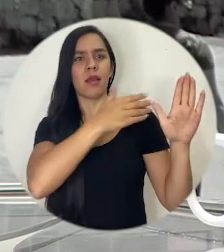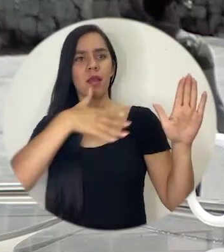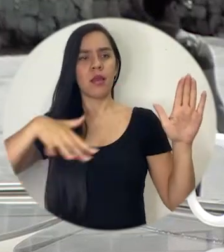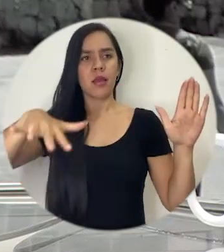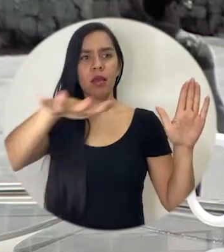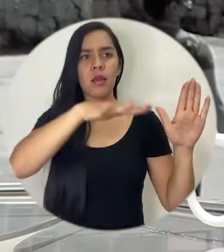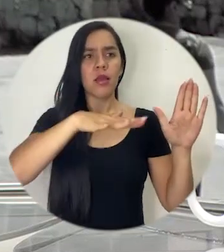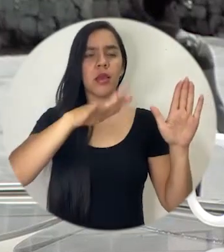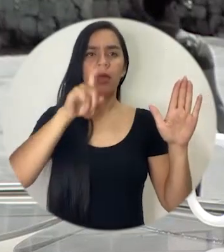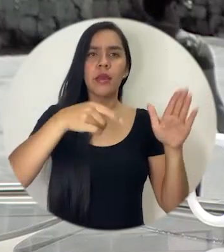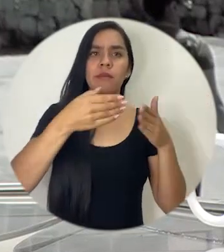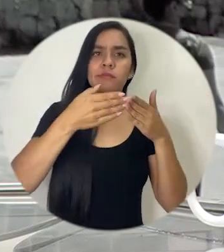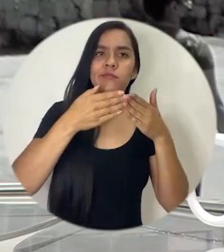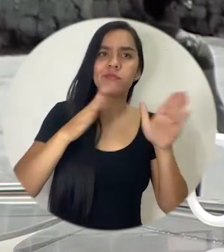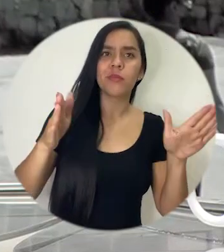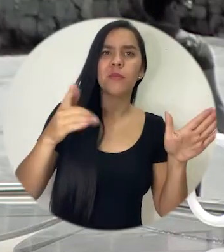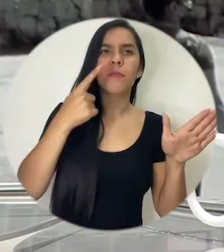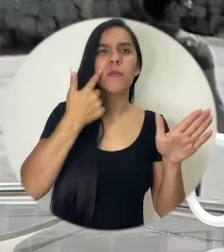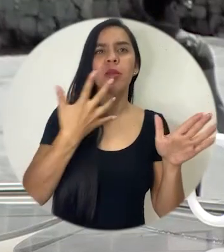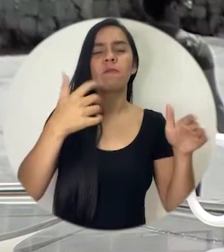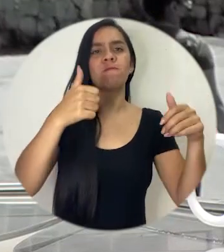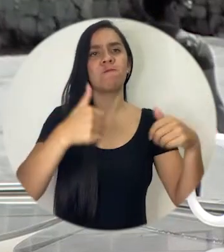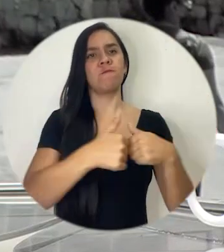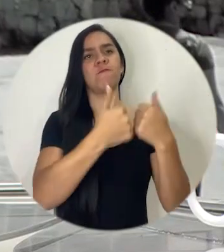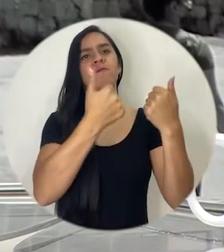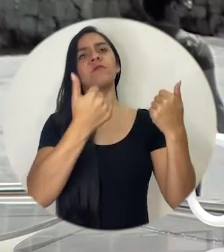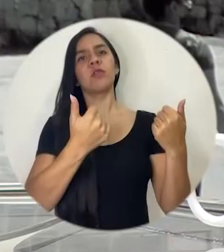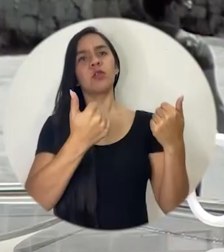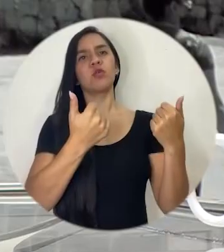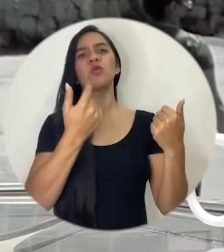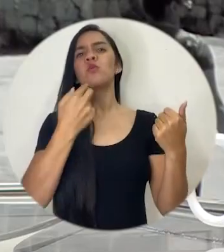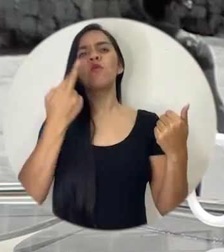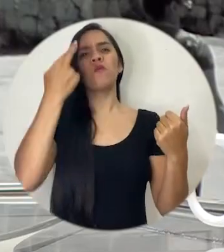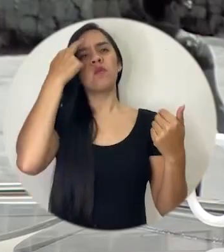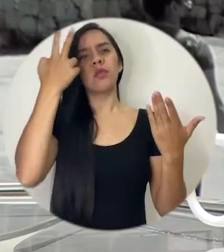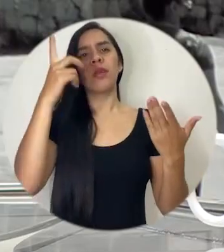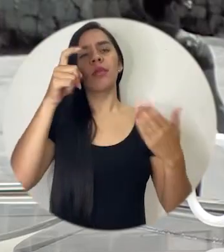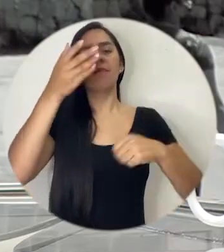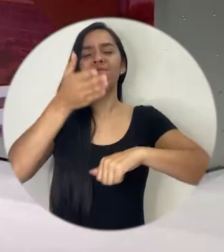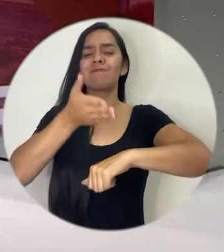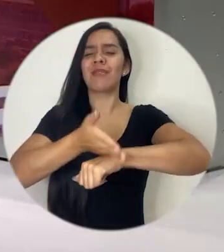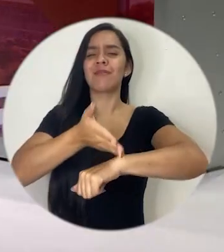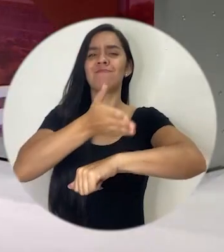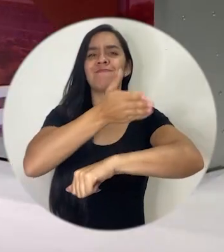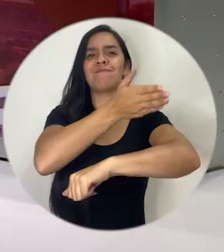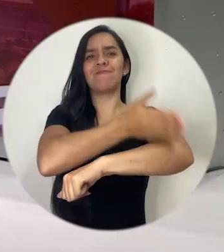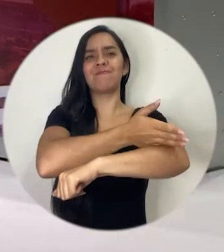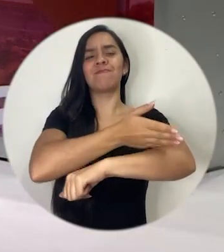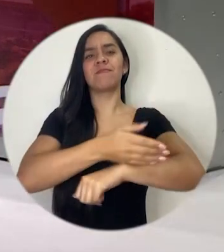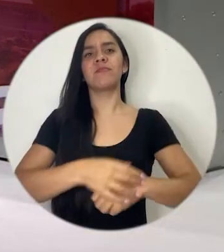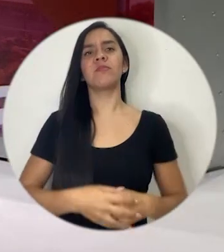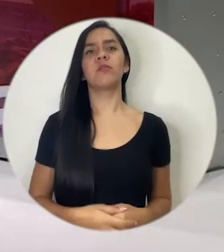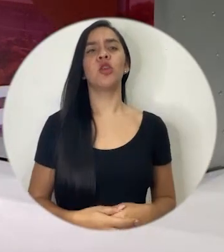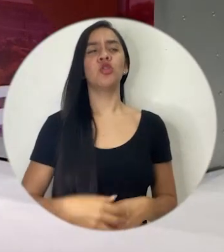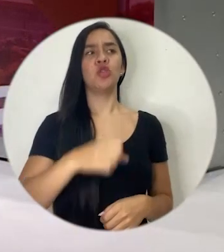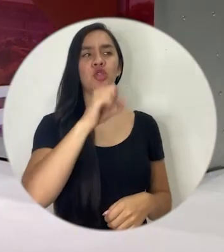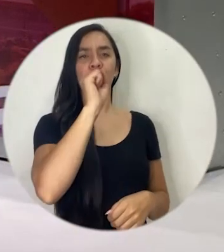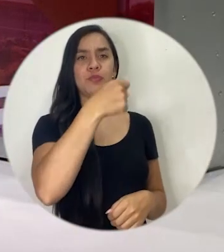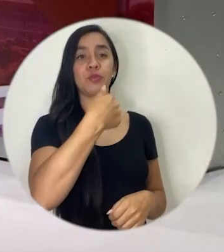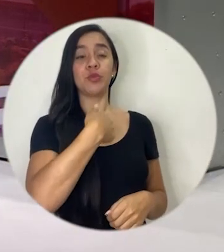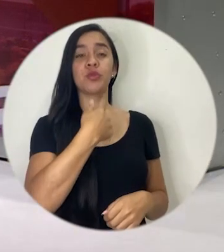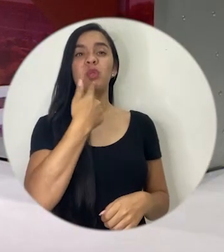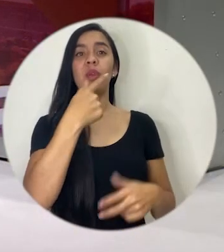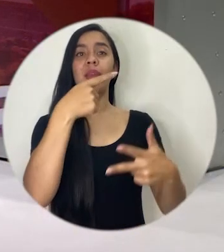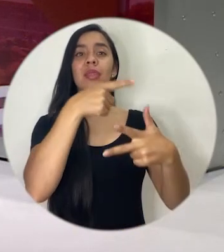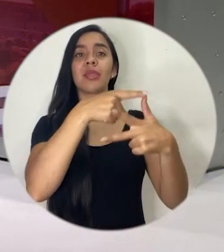grandes retos porque deberíamos avanzar un poquito más allá yo diría que hay tres áreas